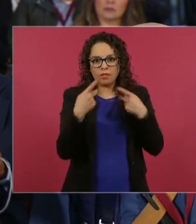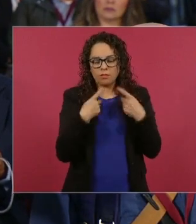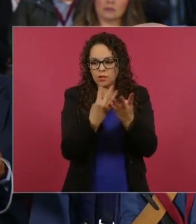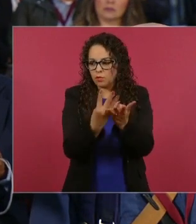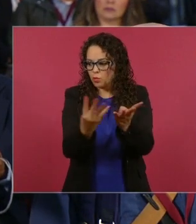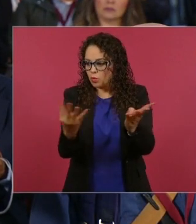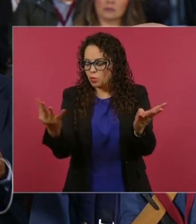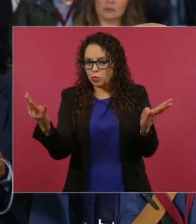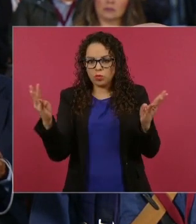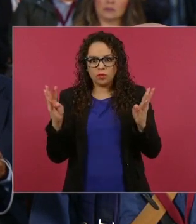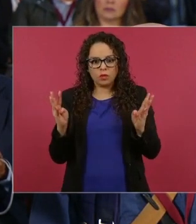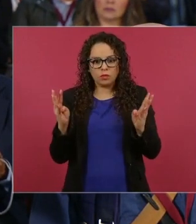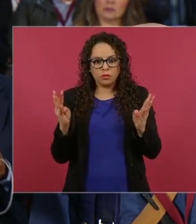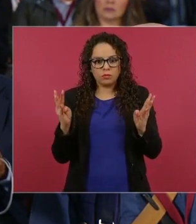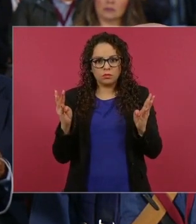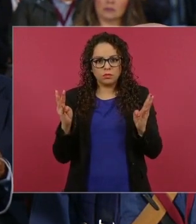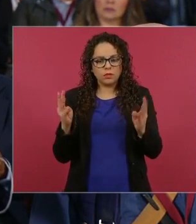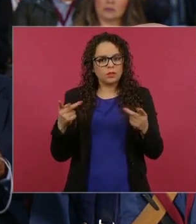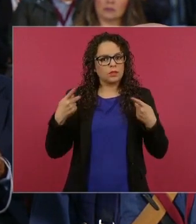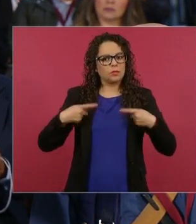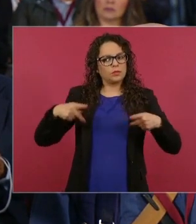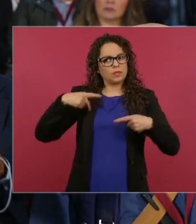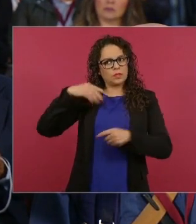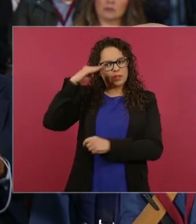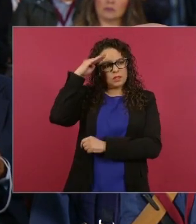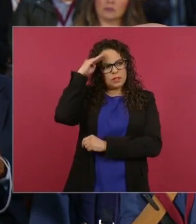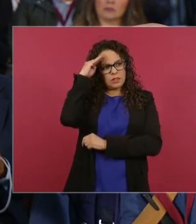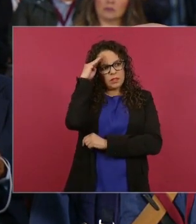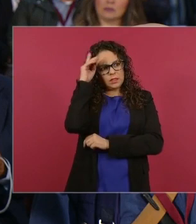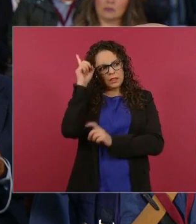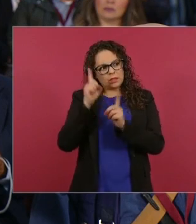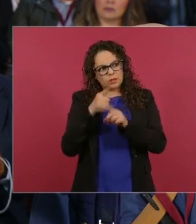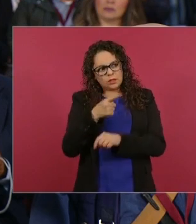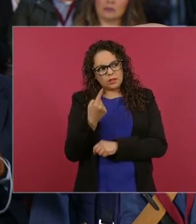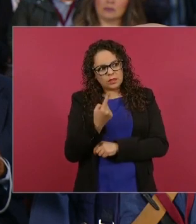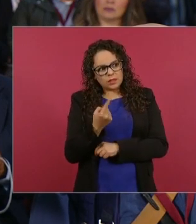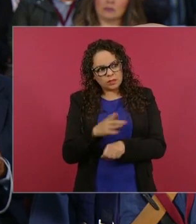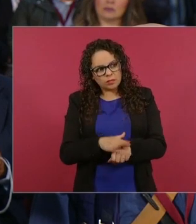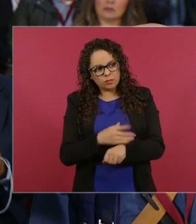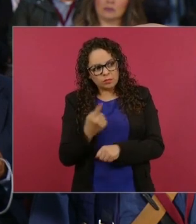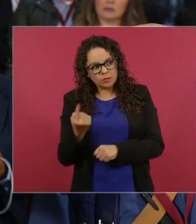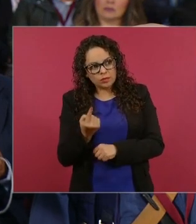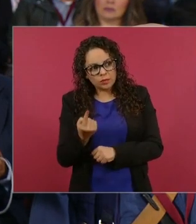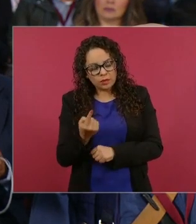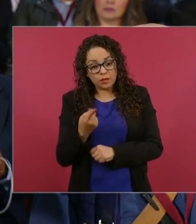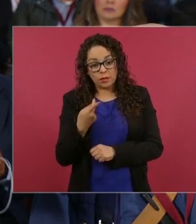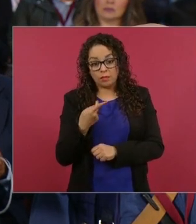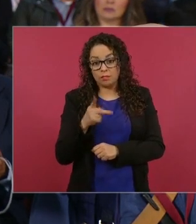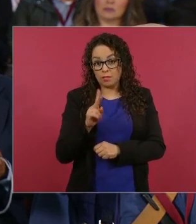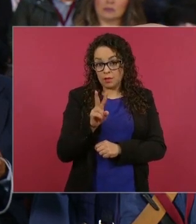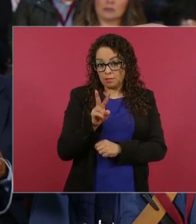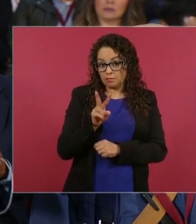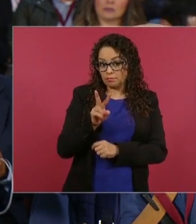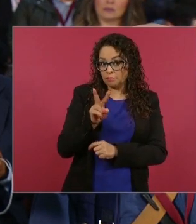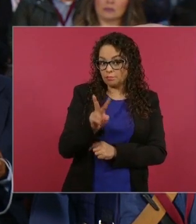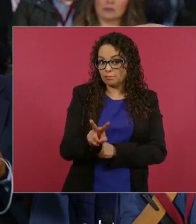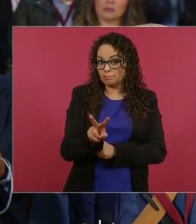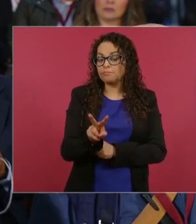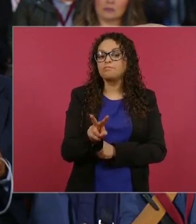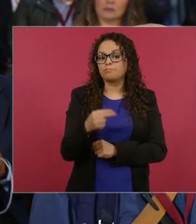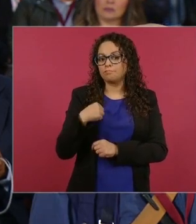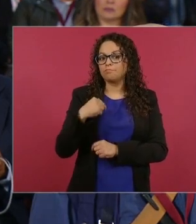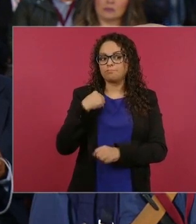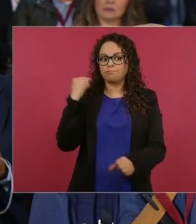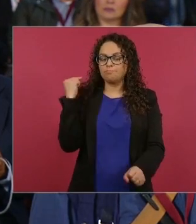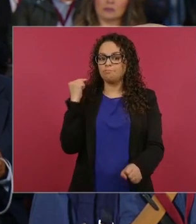expectativa sobre su gobierno y ese gesto nos dio la impresión de que algo estaba cambiando en el